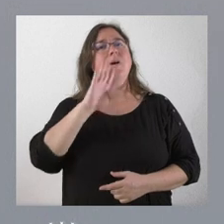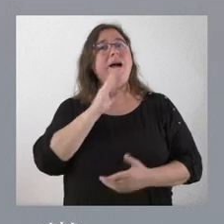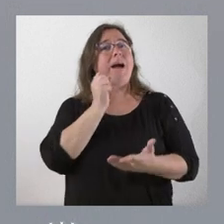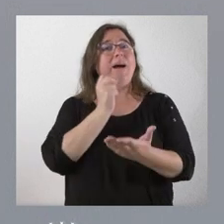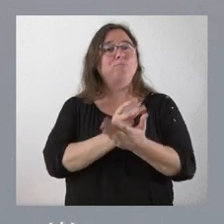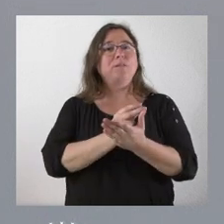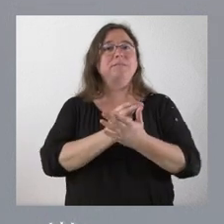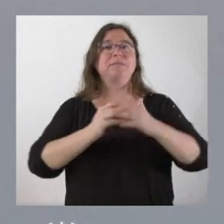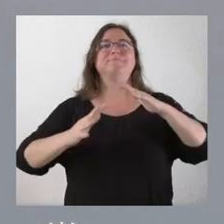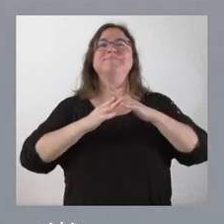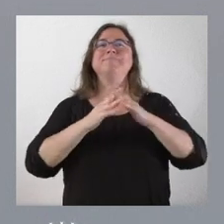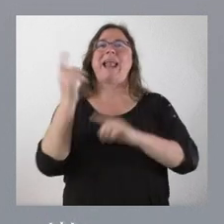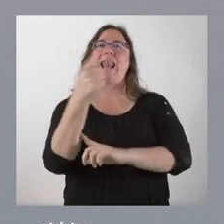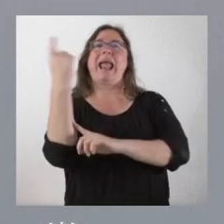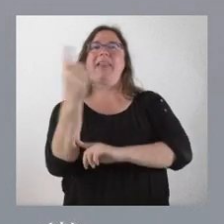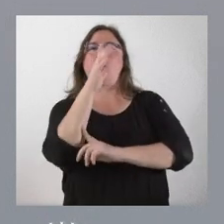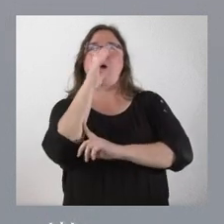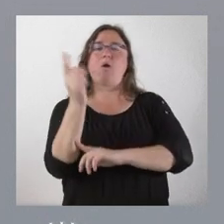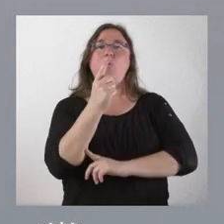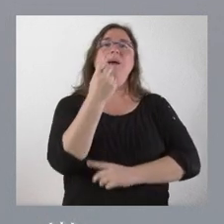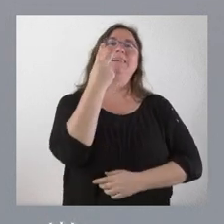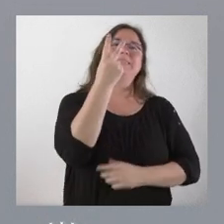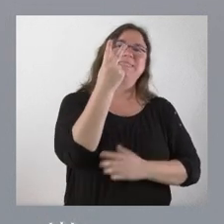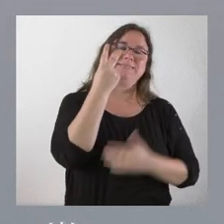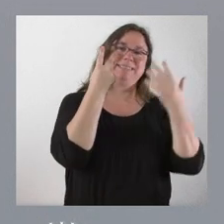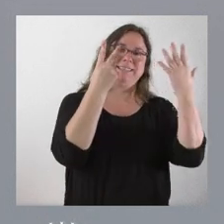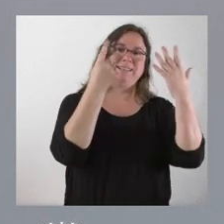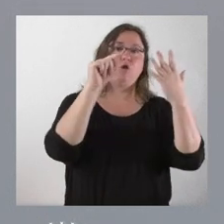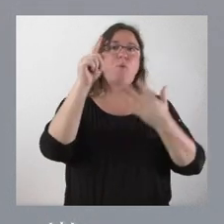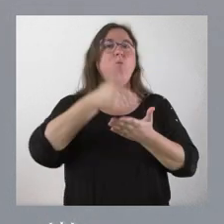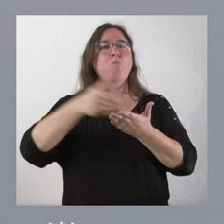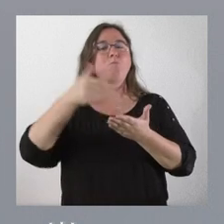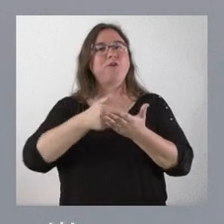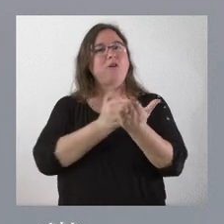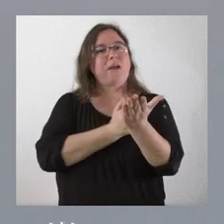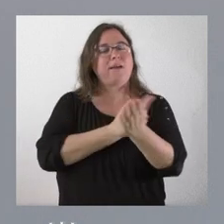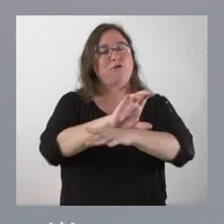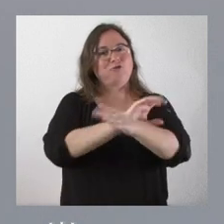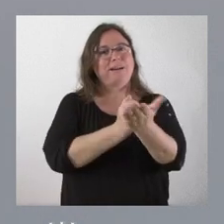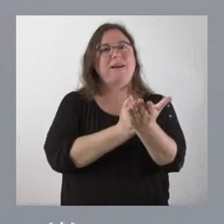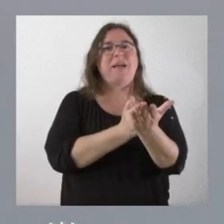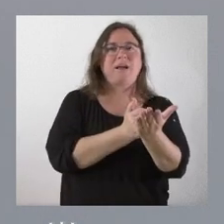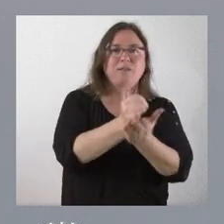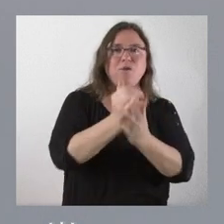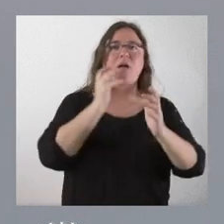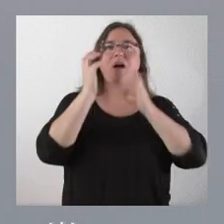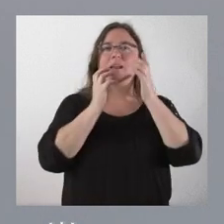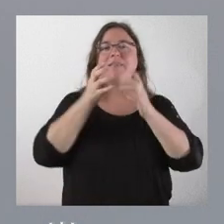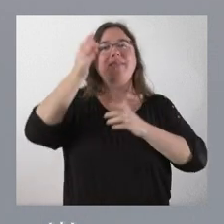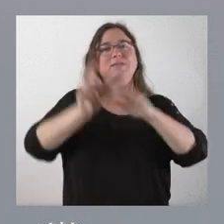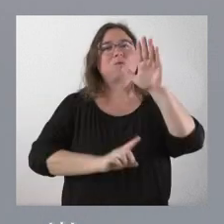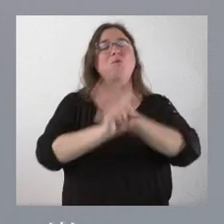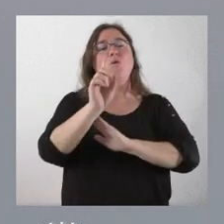las infraestructuras de regadío, en este caso son 7,1 millones de euros de la Consejería de Agricultura, Ganadería y Desarrollo Rural, para